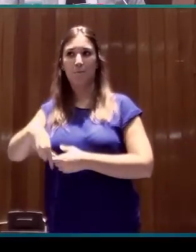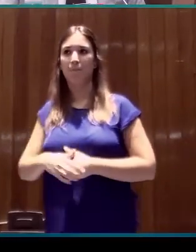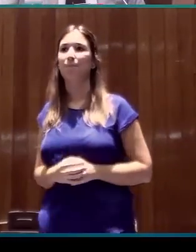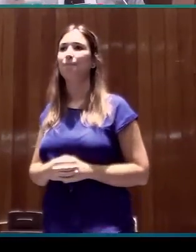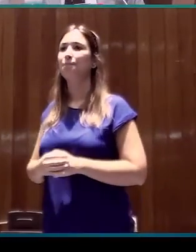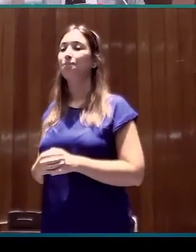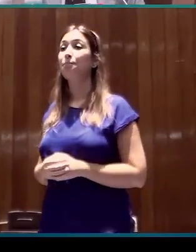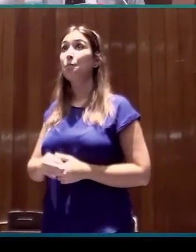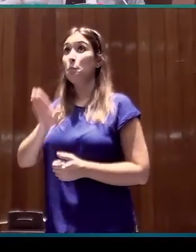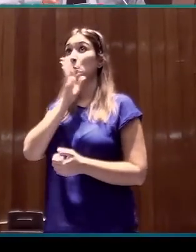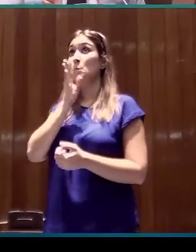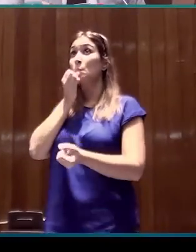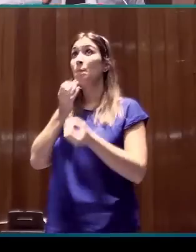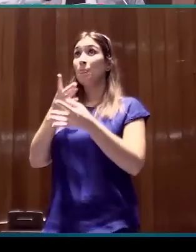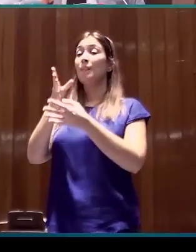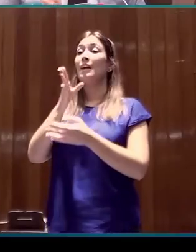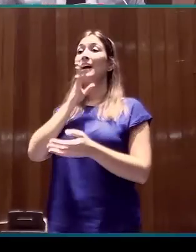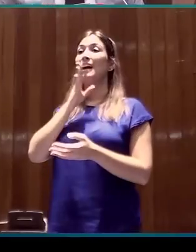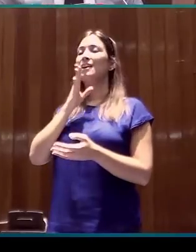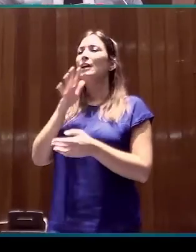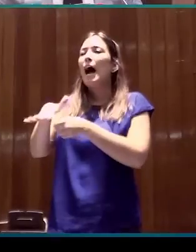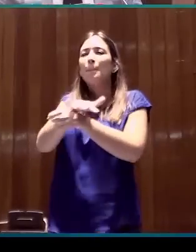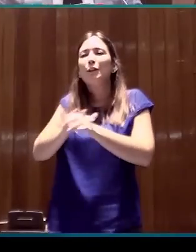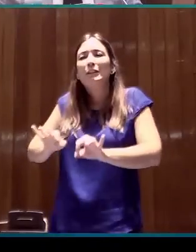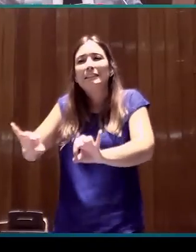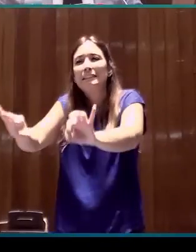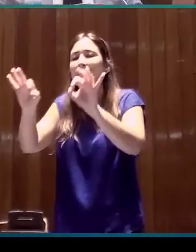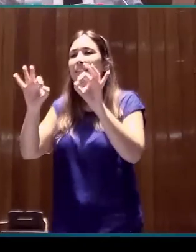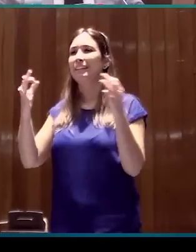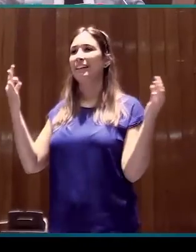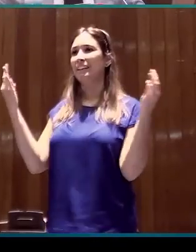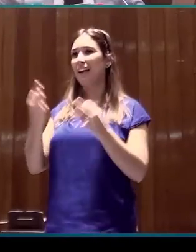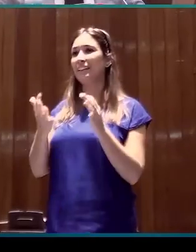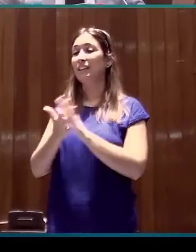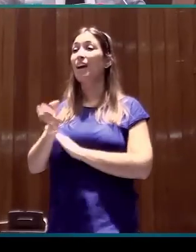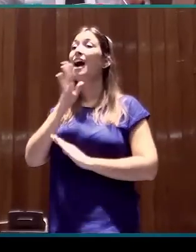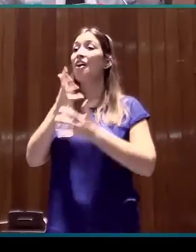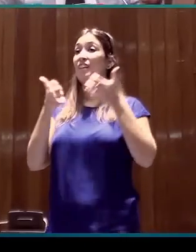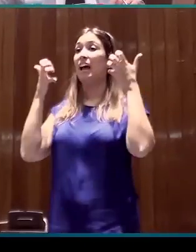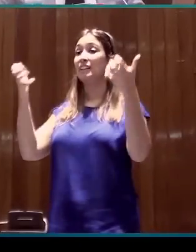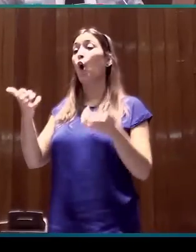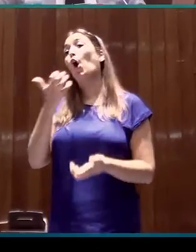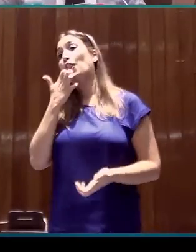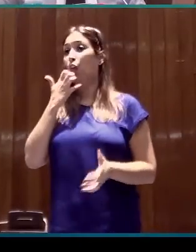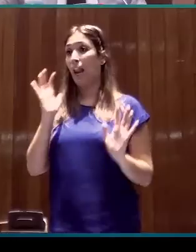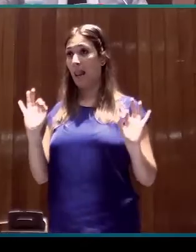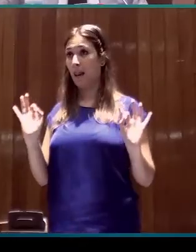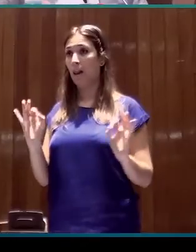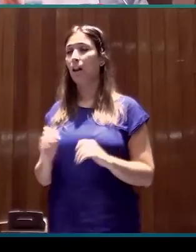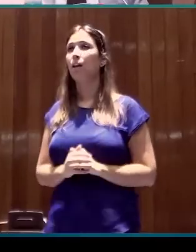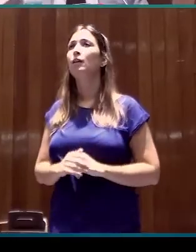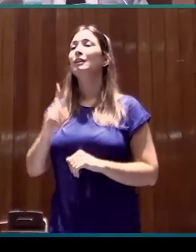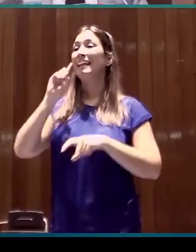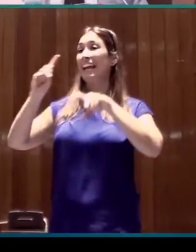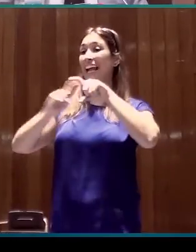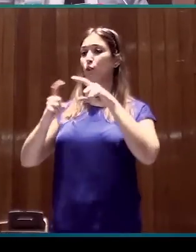Como les decía, nos ocuparemos de esta pregunta en un ámbito muy restringido, como son las oraciones condicionales y, por lo que respecta a los